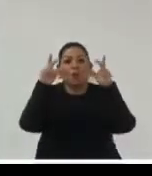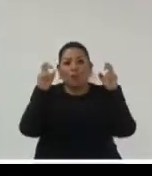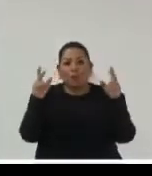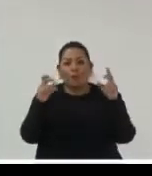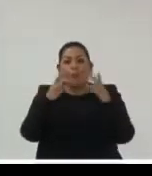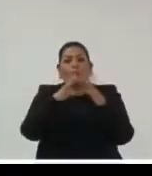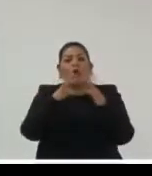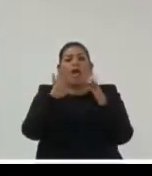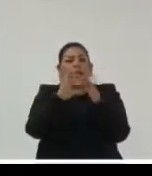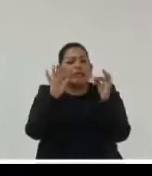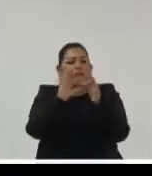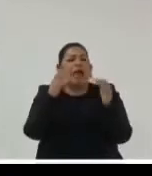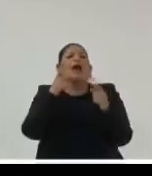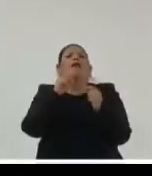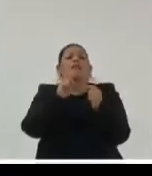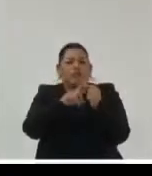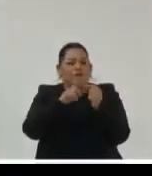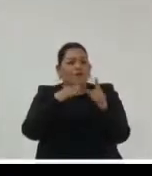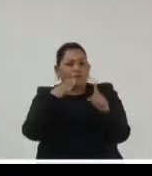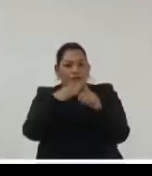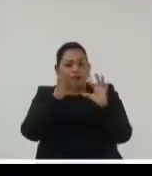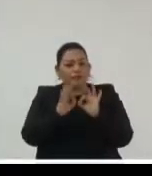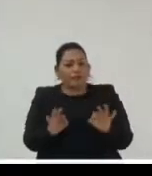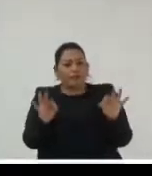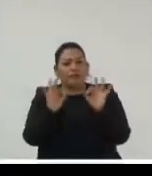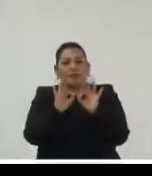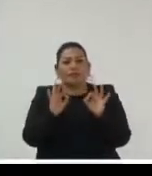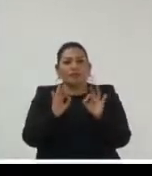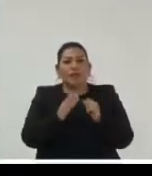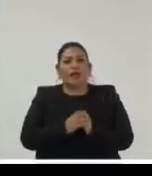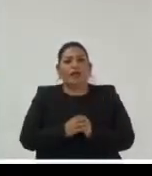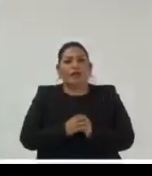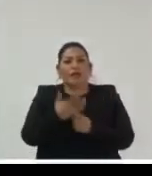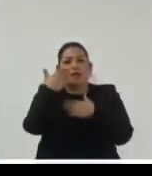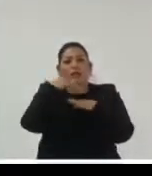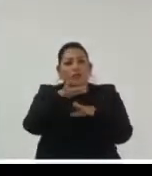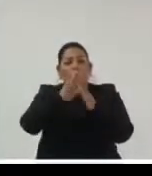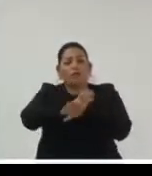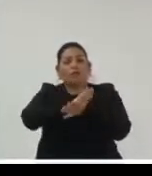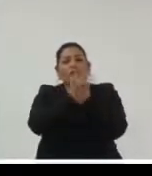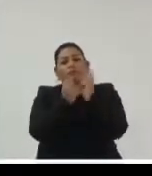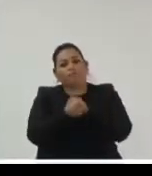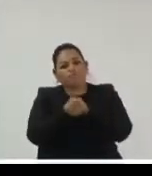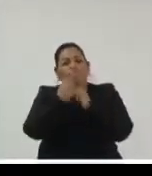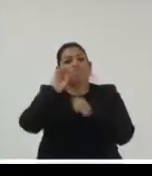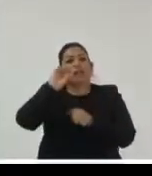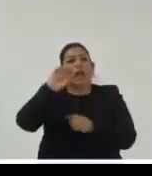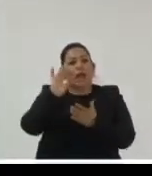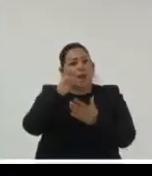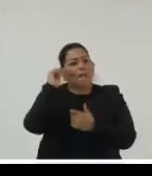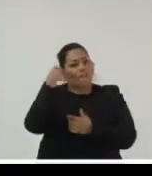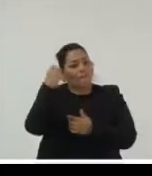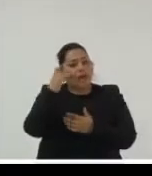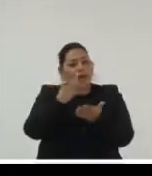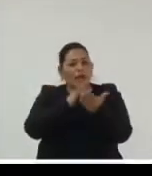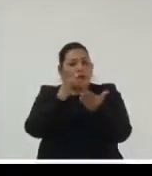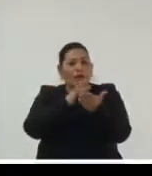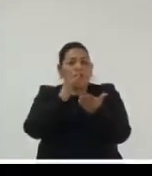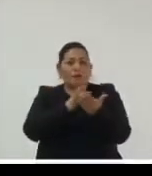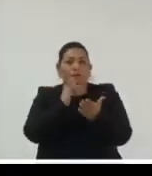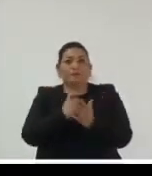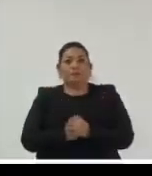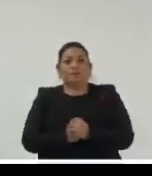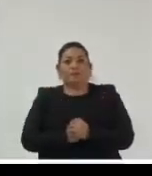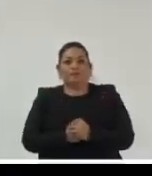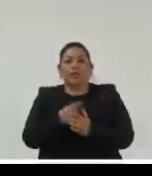contarles por donde quiero enfocarlo ¿verdad? o sea yo quiero comentarles un poquito sobre el tema de la transformación digital ¿verdad? y voy a ir